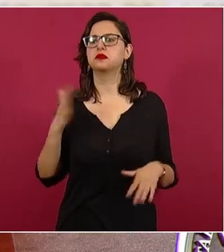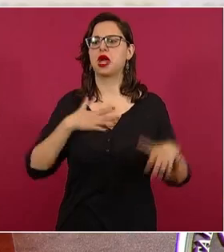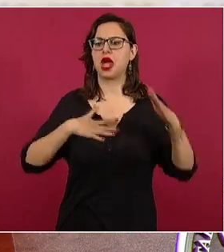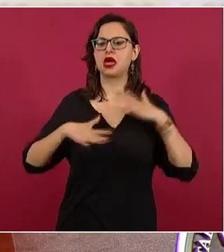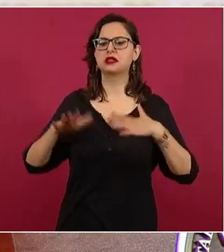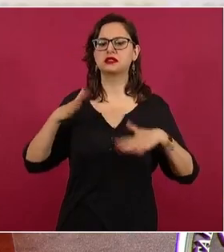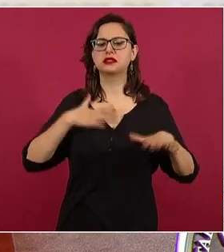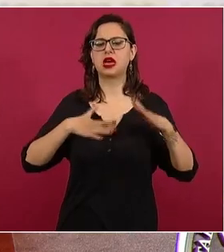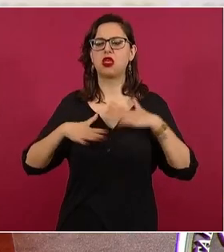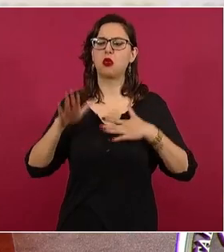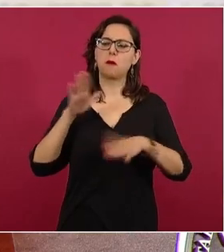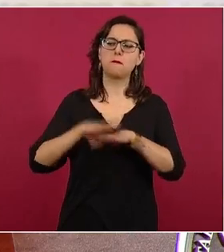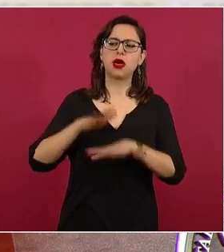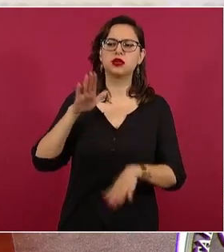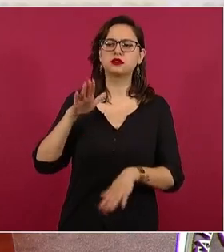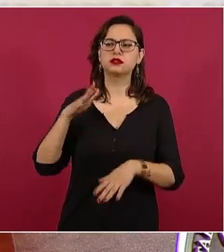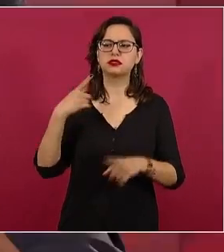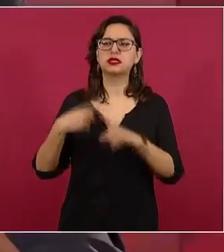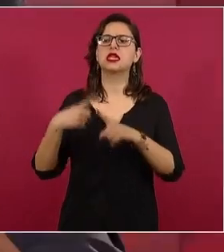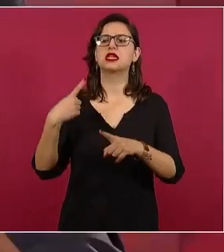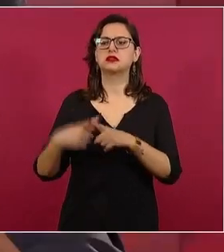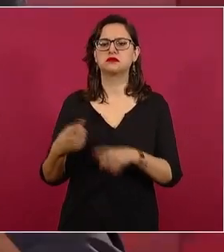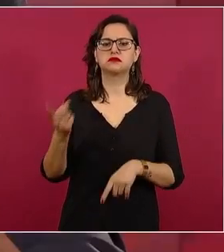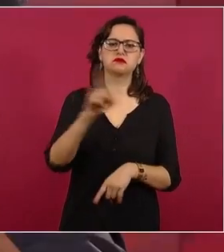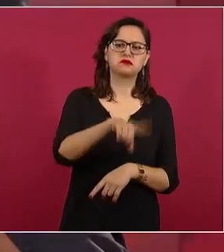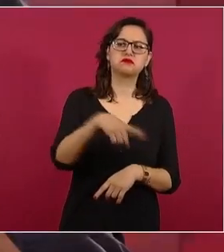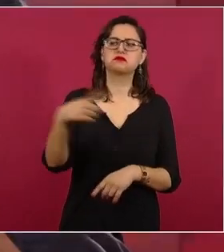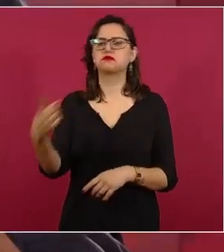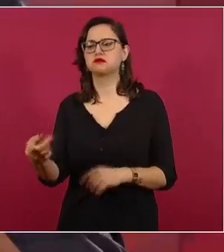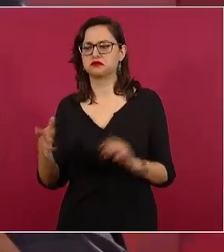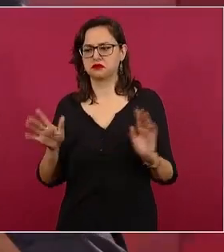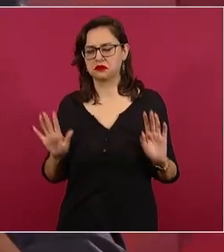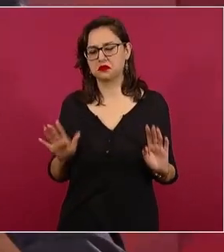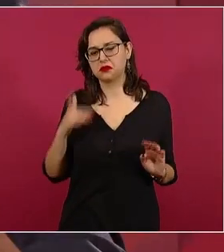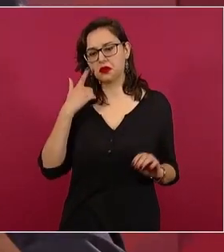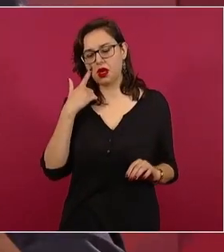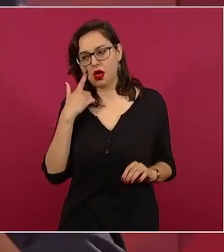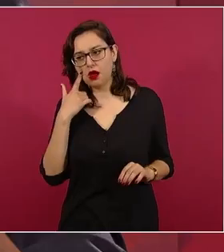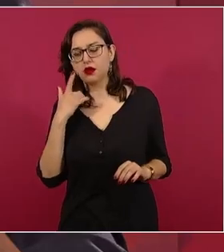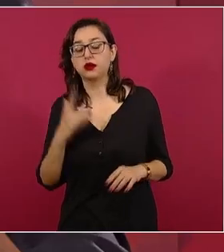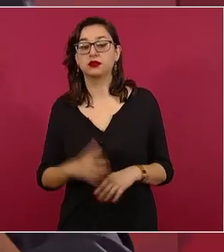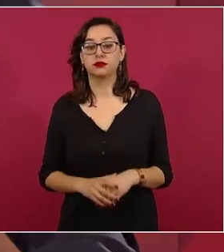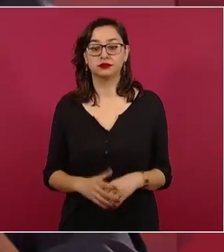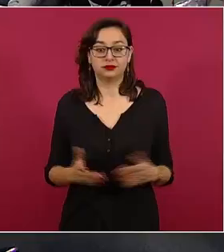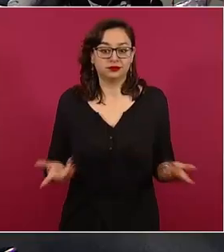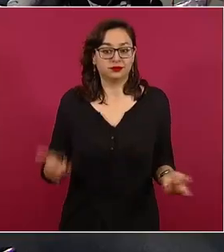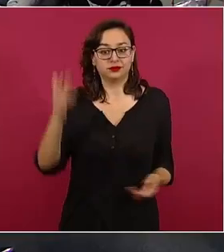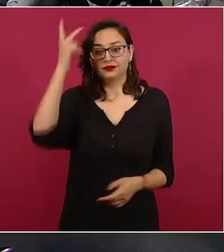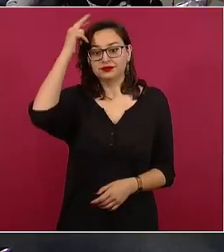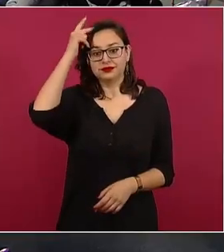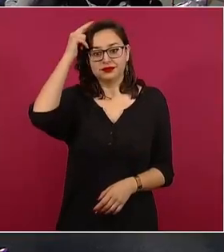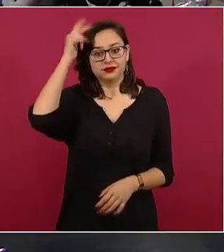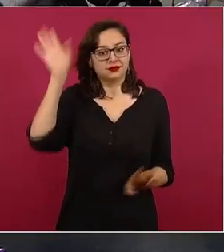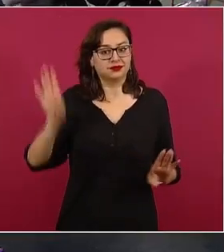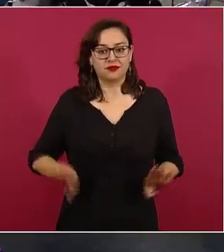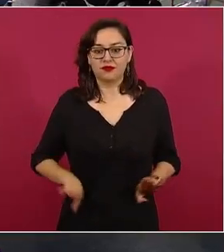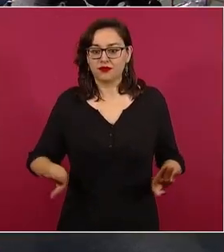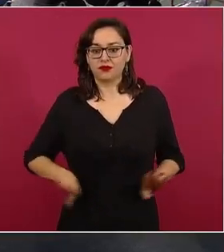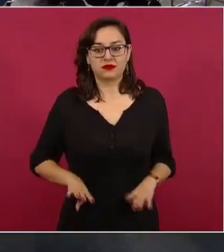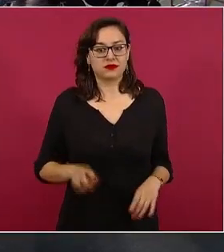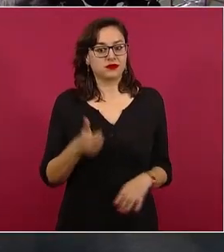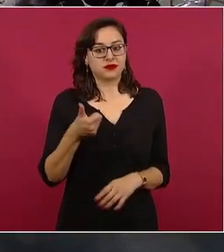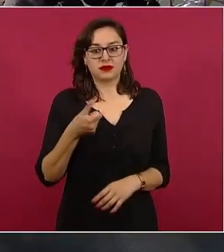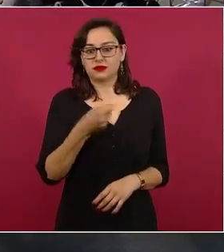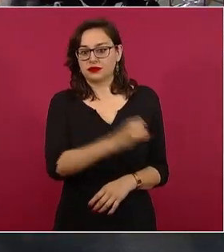Pues eso era Porfirio y es el creador del régimen que no pudo la